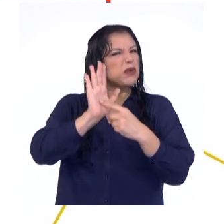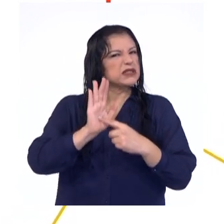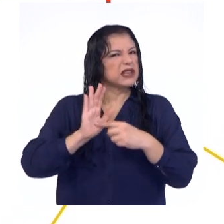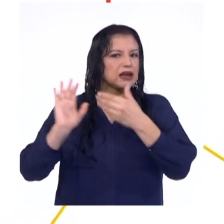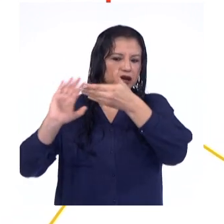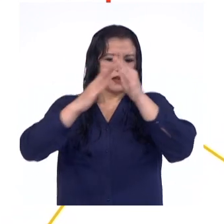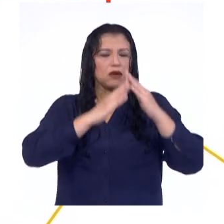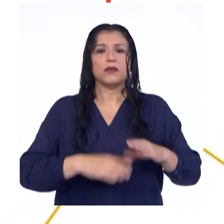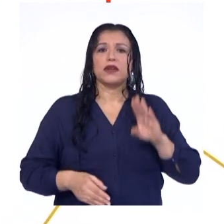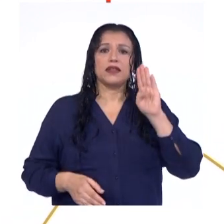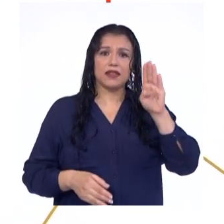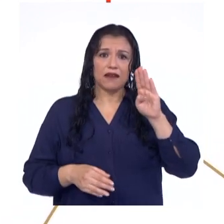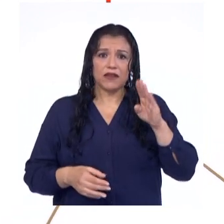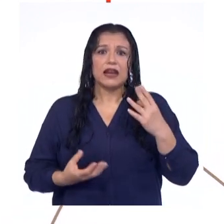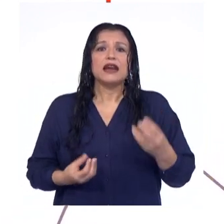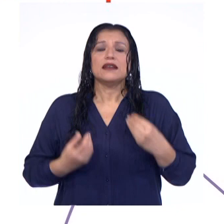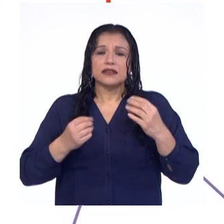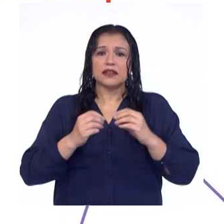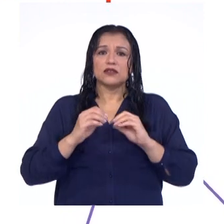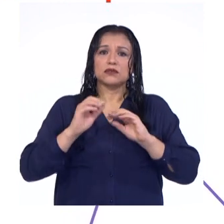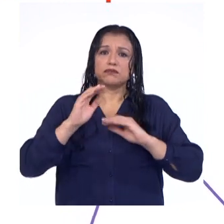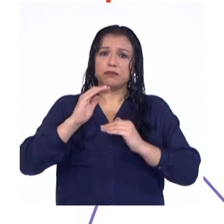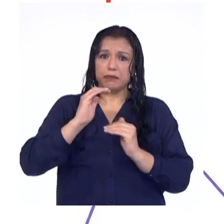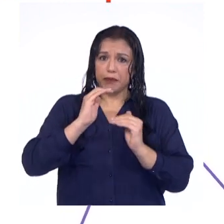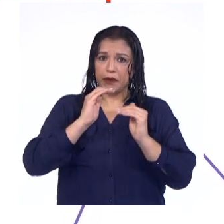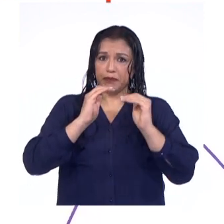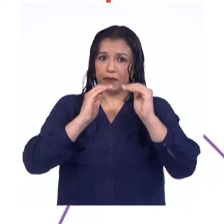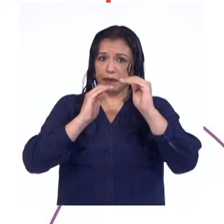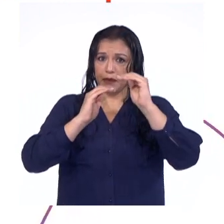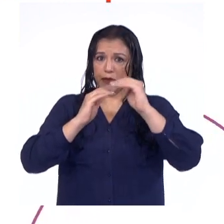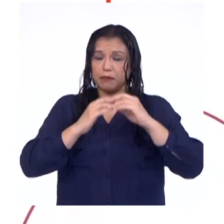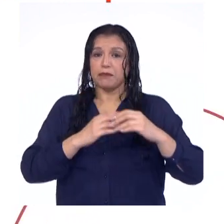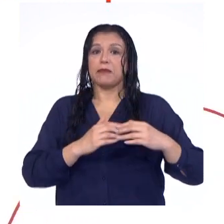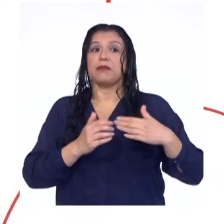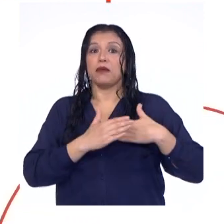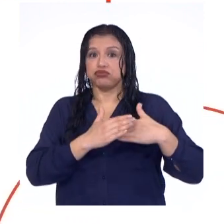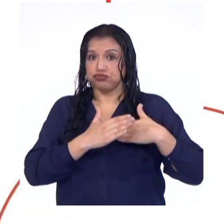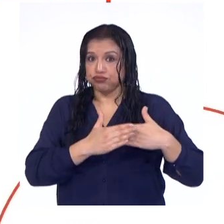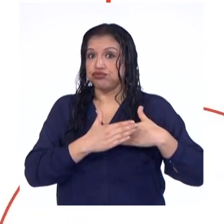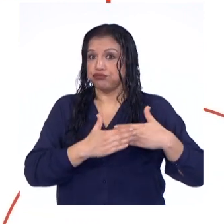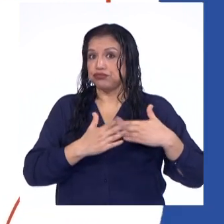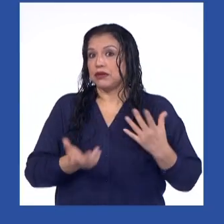B se está dando un incremento en el ritmo cardíaco de los turistas.